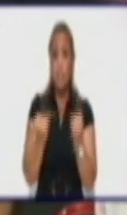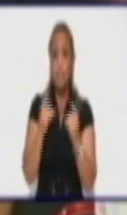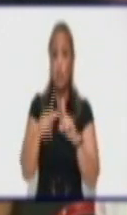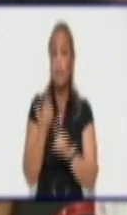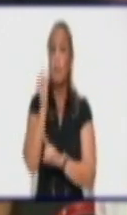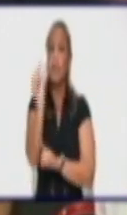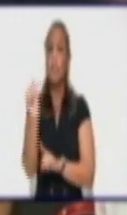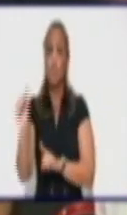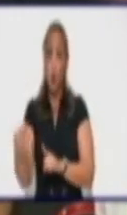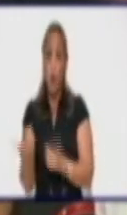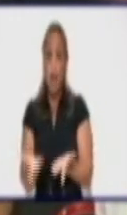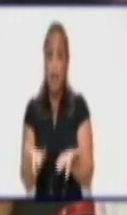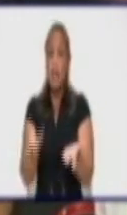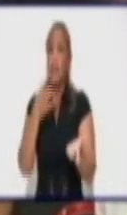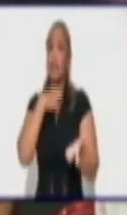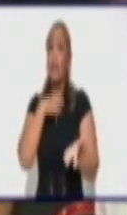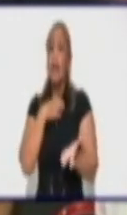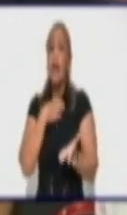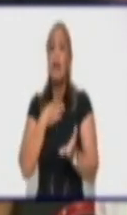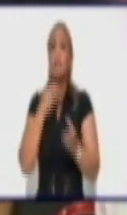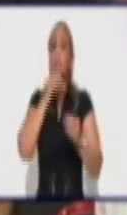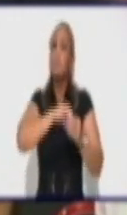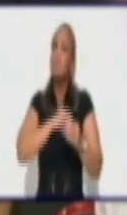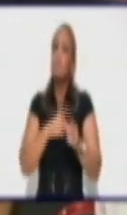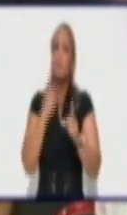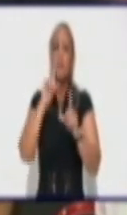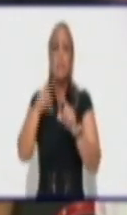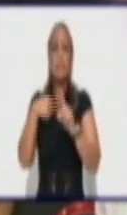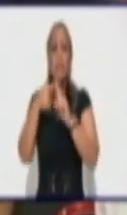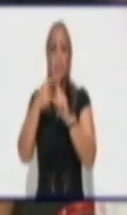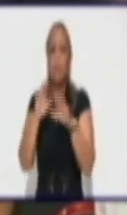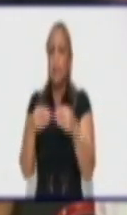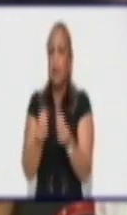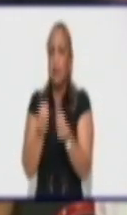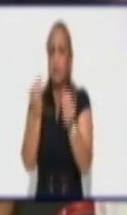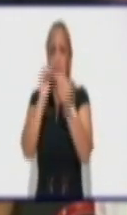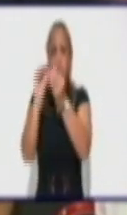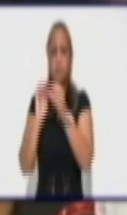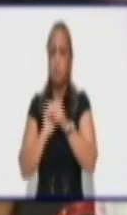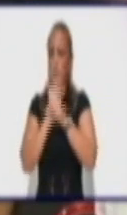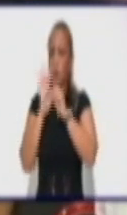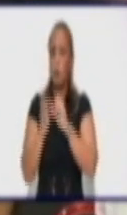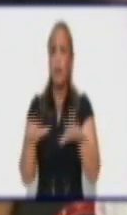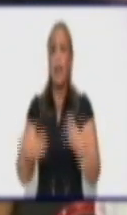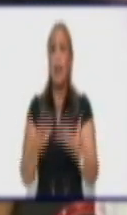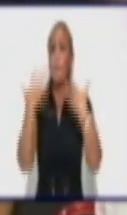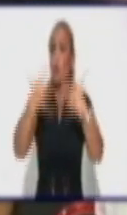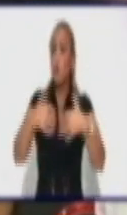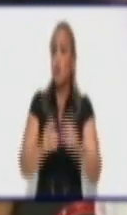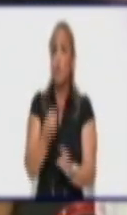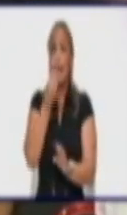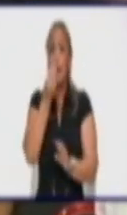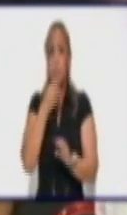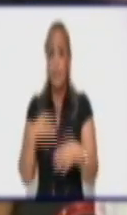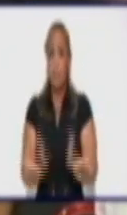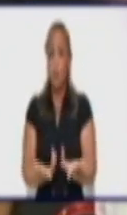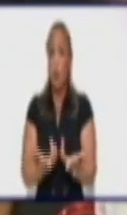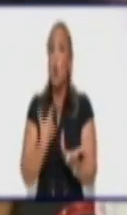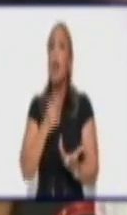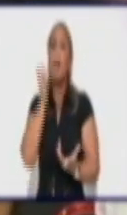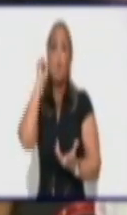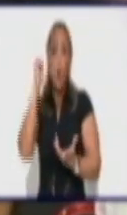con síntomas, en la producción de alimentos. Es decir, que las mujeres estamos inmersas en tareas que son